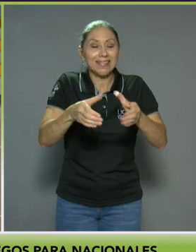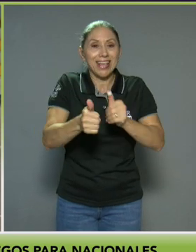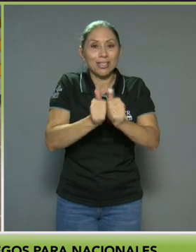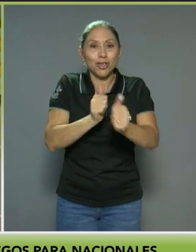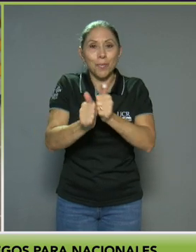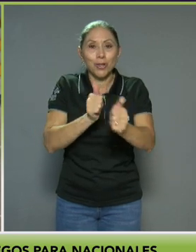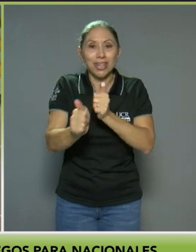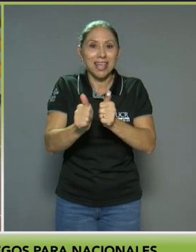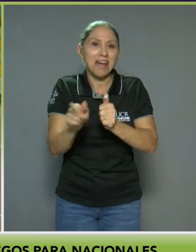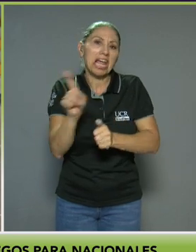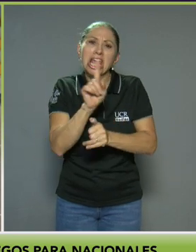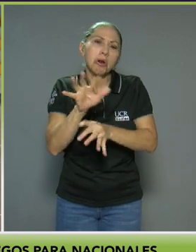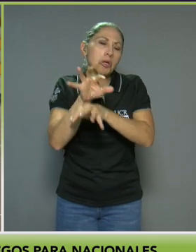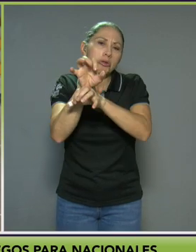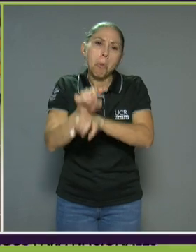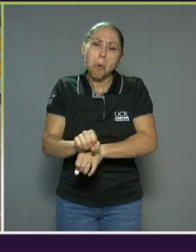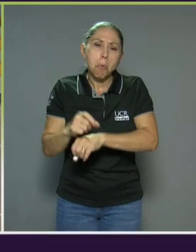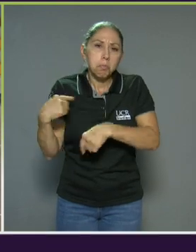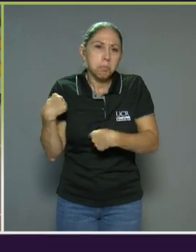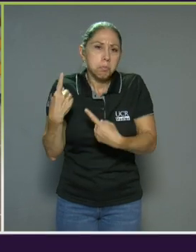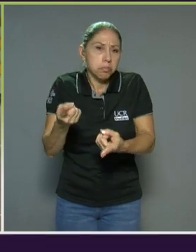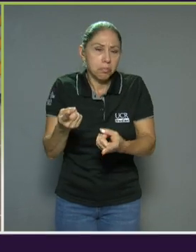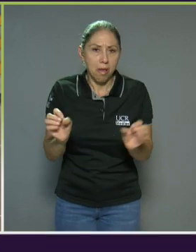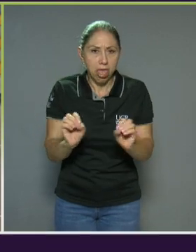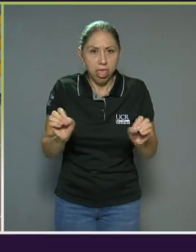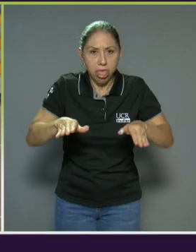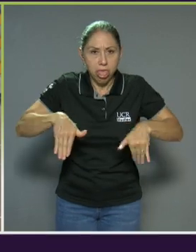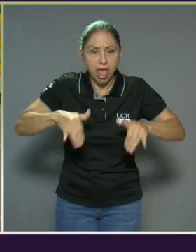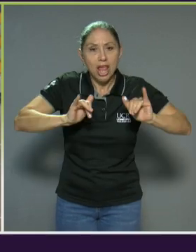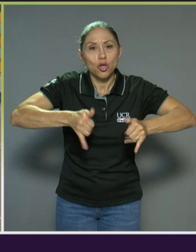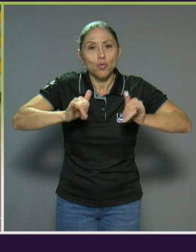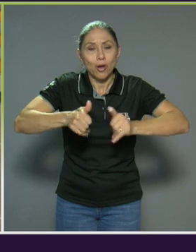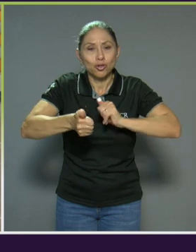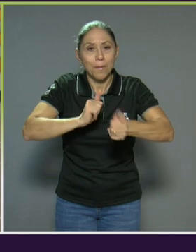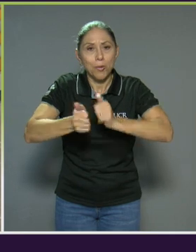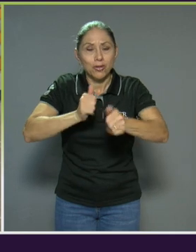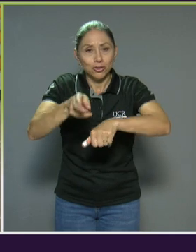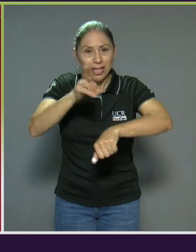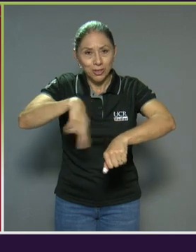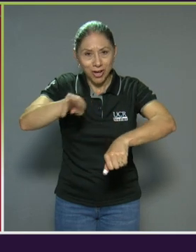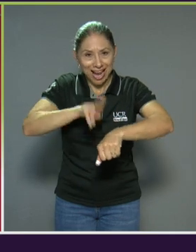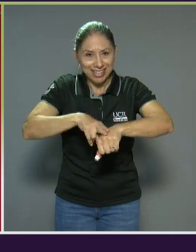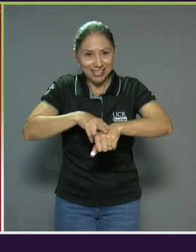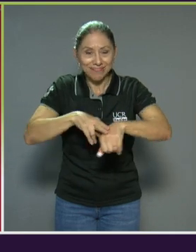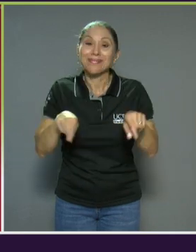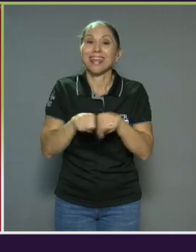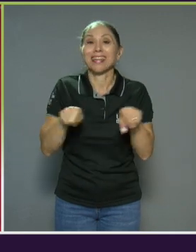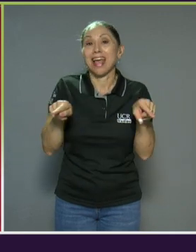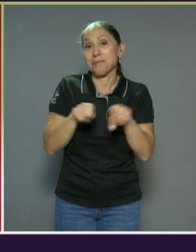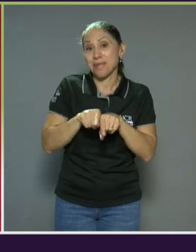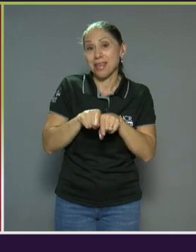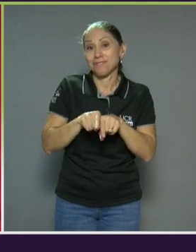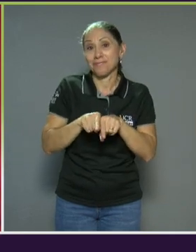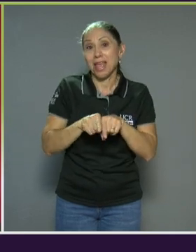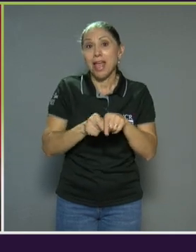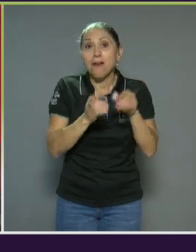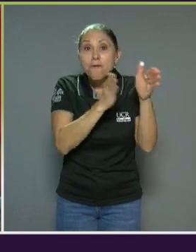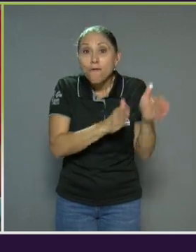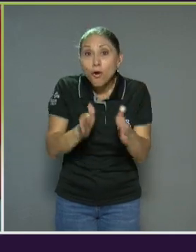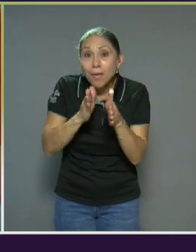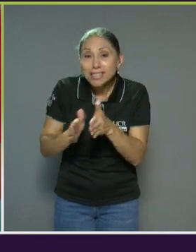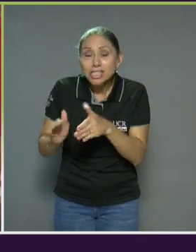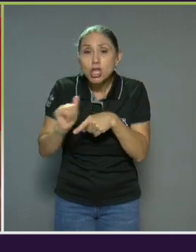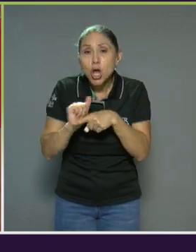no es común o que no se realiza en los Juegos Deportivos Nacionales y también la formación de jueces,